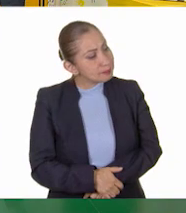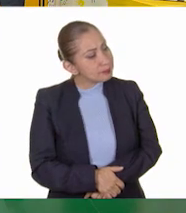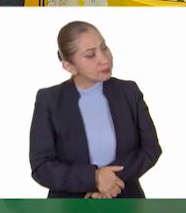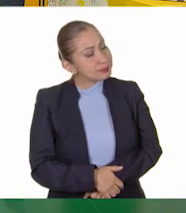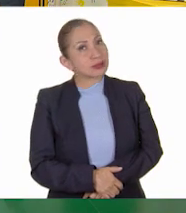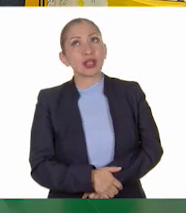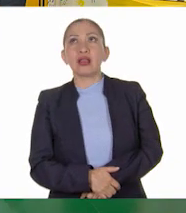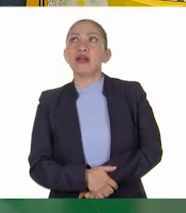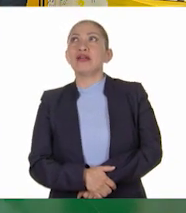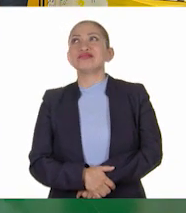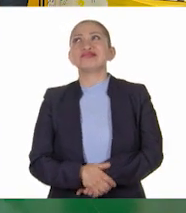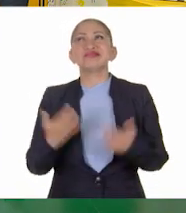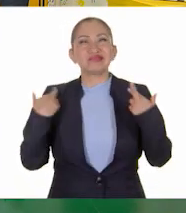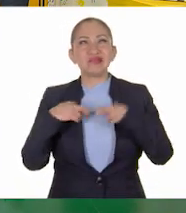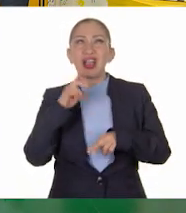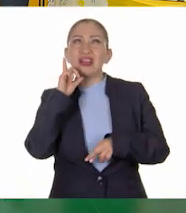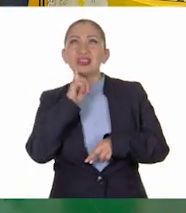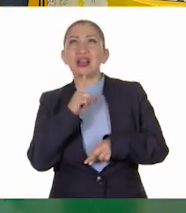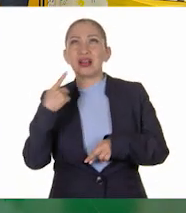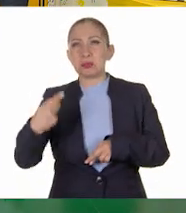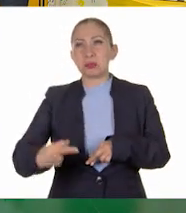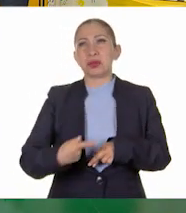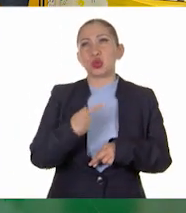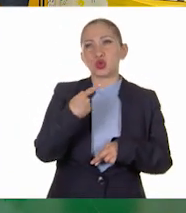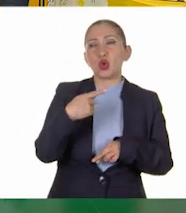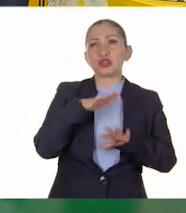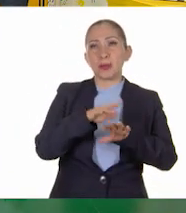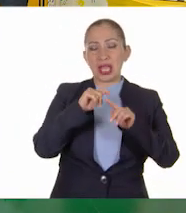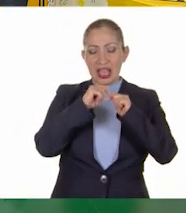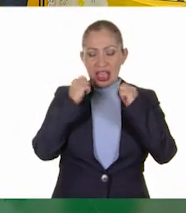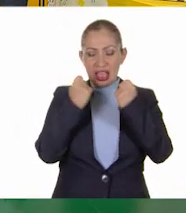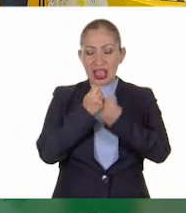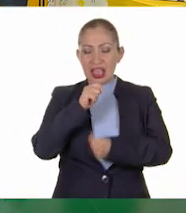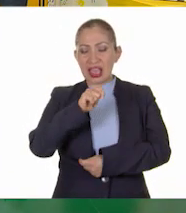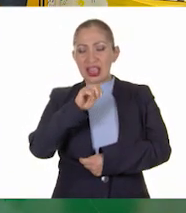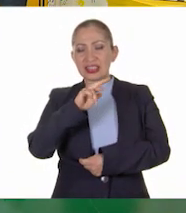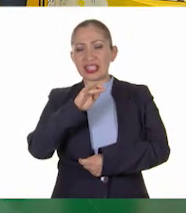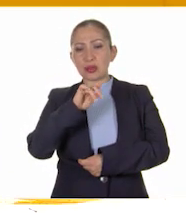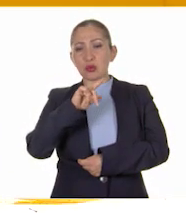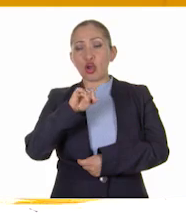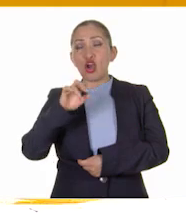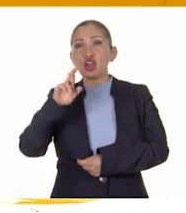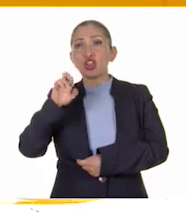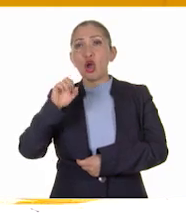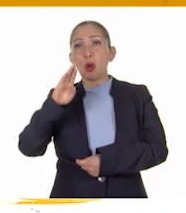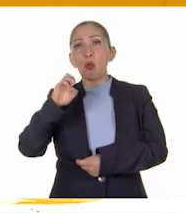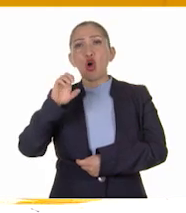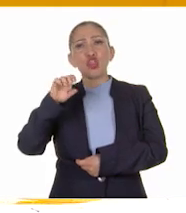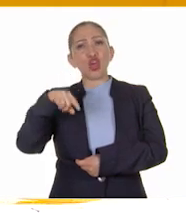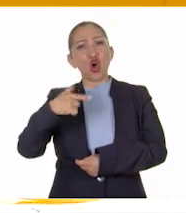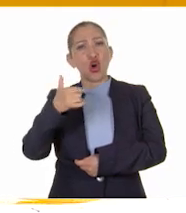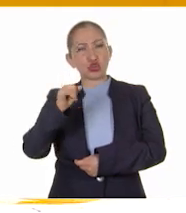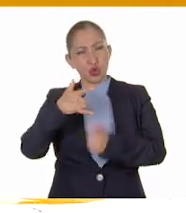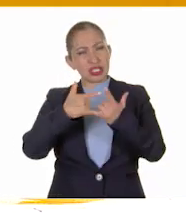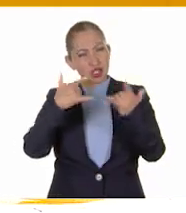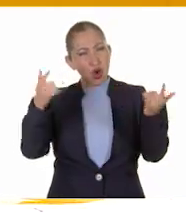la maestra me preguntó sobre la tribu de los robodongos. Un cuento que estábamos leyendo,